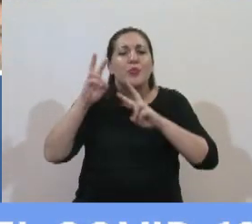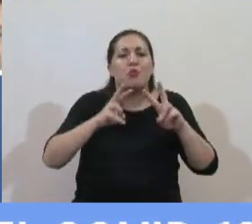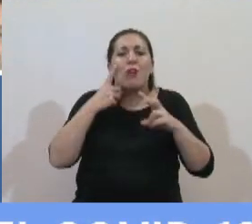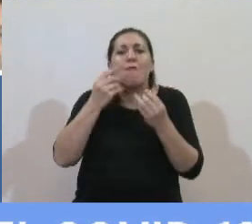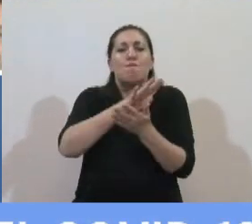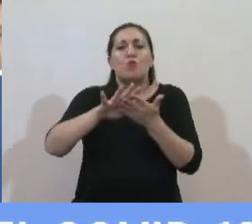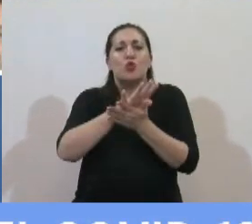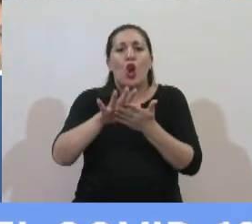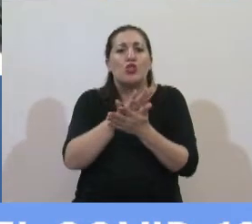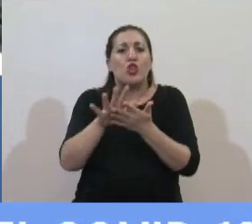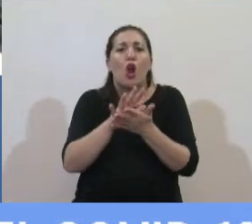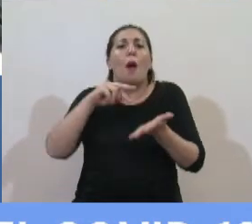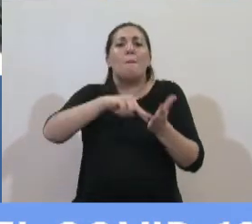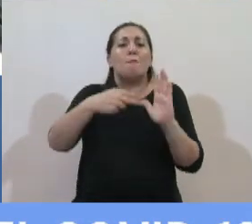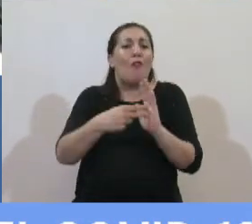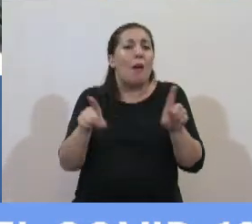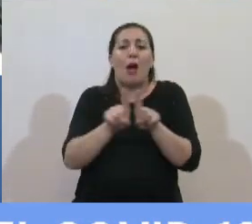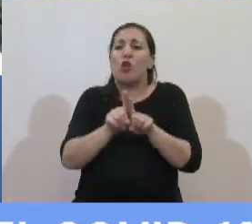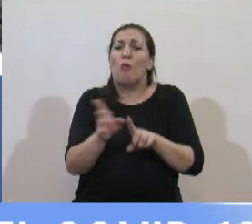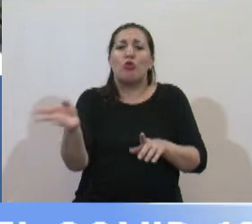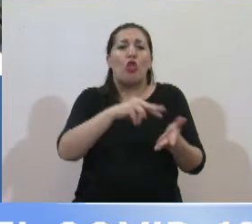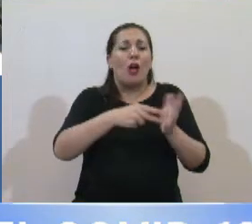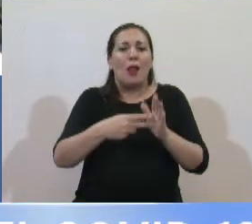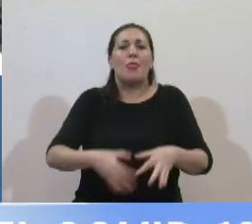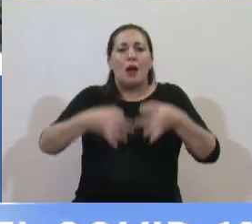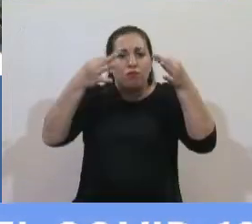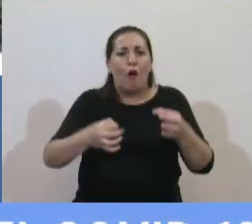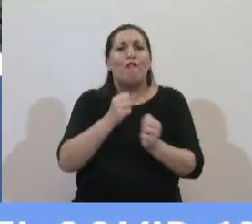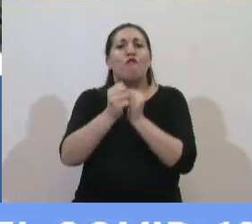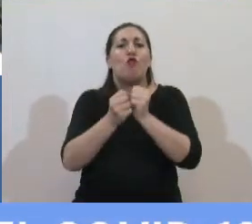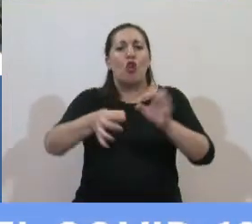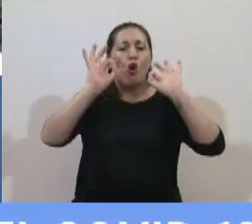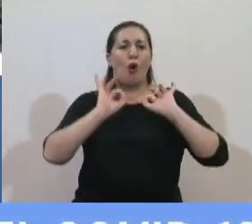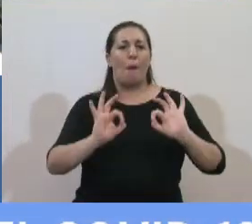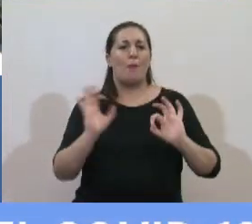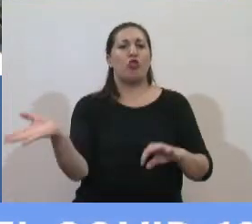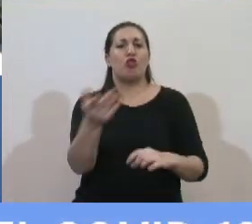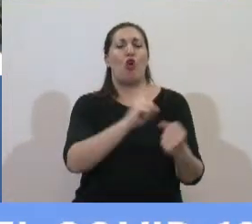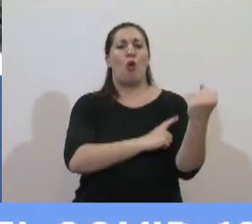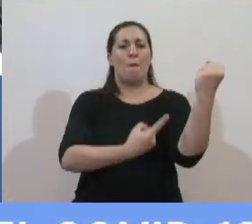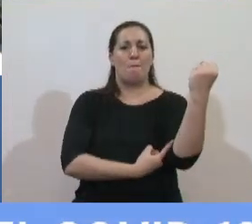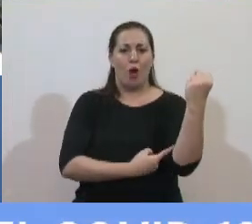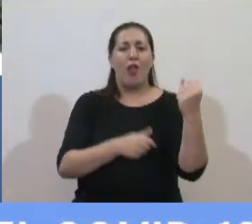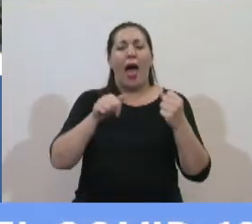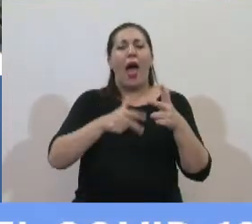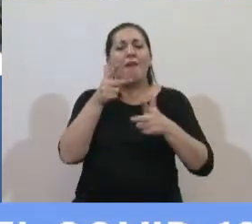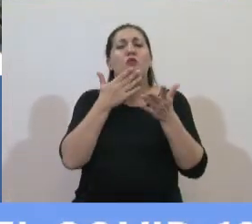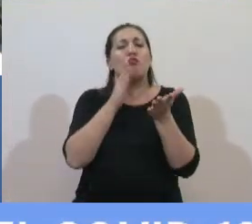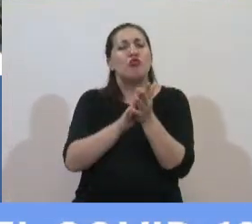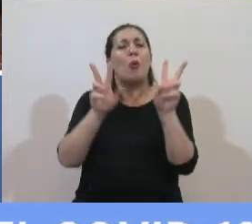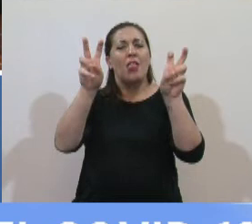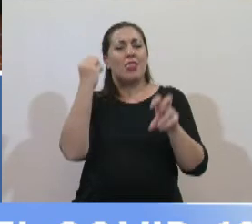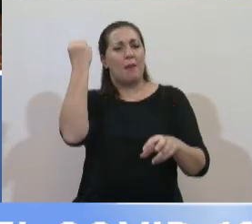la crisis como toda crisis con el pleno funcionamiento institucional de sus poderes hablemos un poco de la cuestión económica